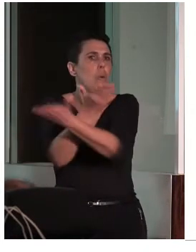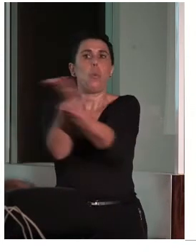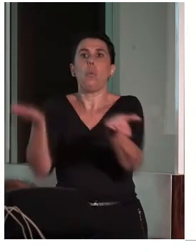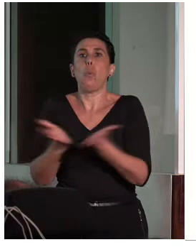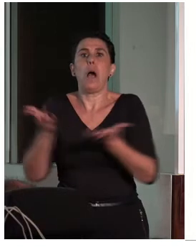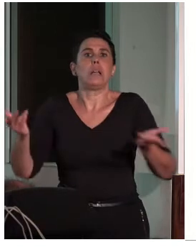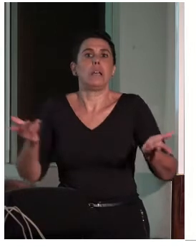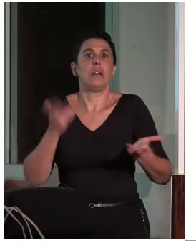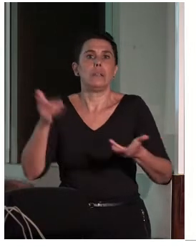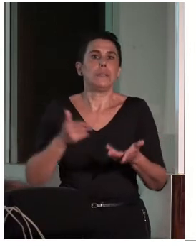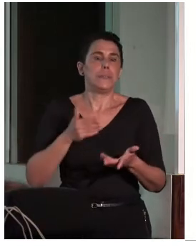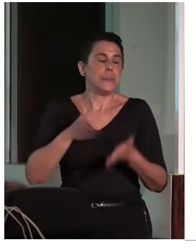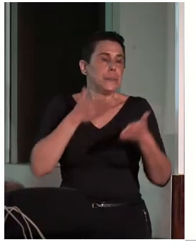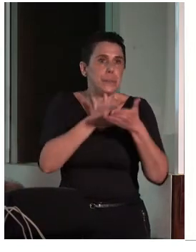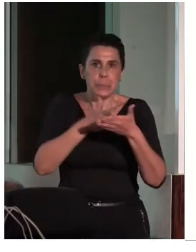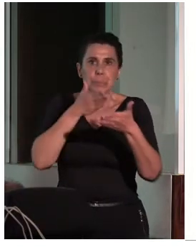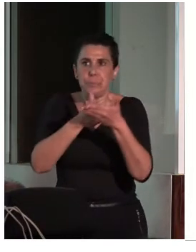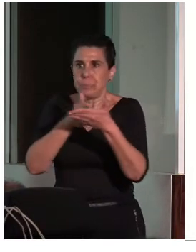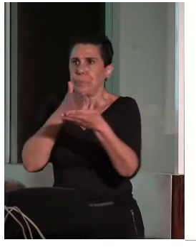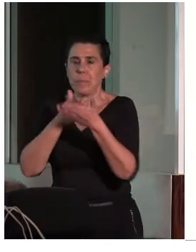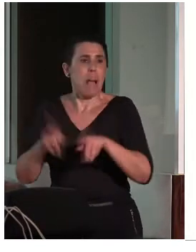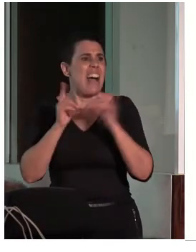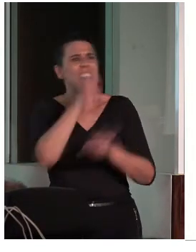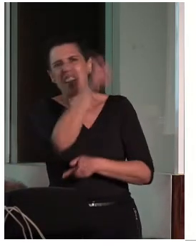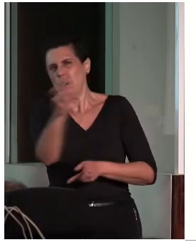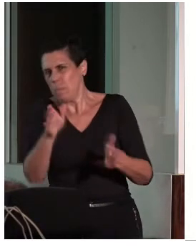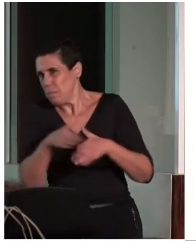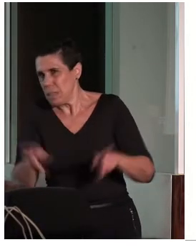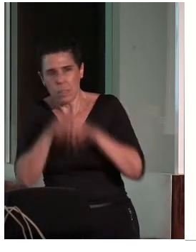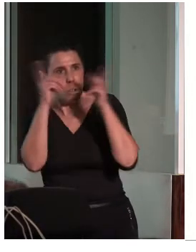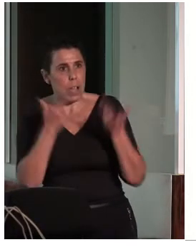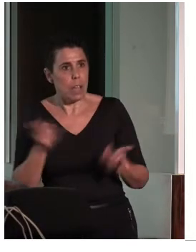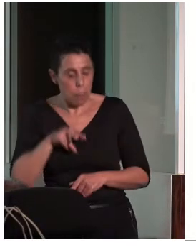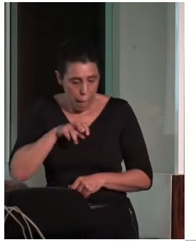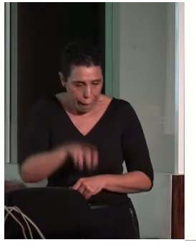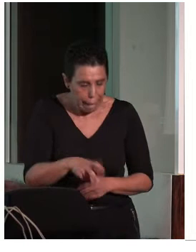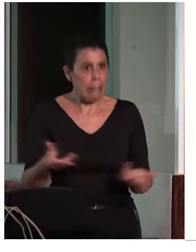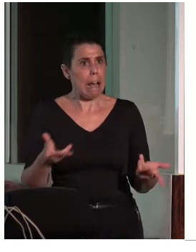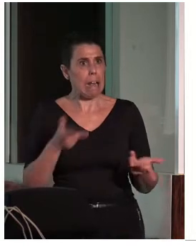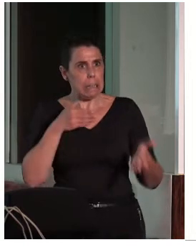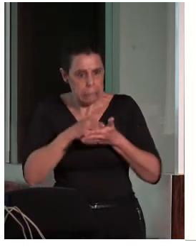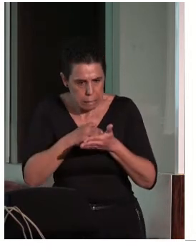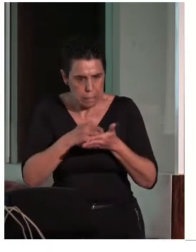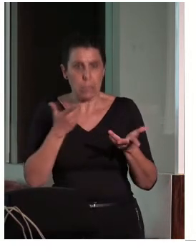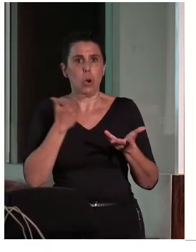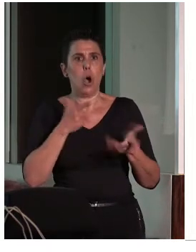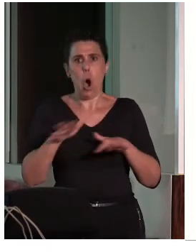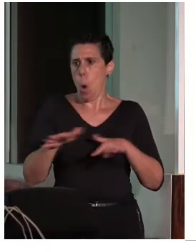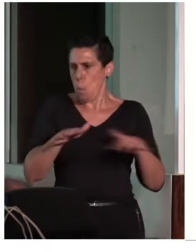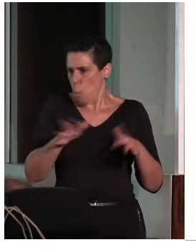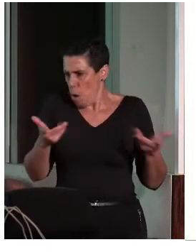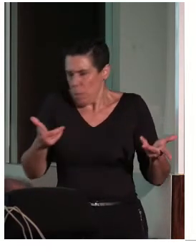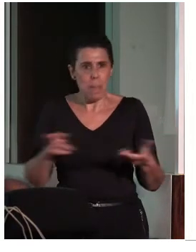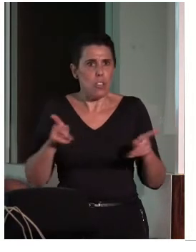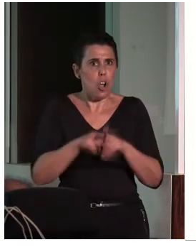te vayas encontrando obstáculos, sea cual sea la persona que estamos aquí, a la hora de bajar una escalera, a la hora de hacer cualquier movimiento, a la hora de